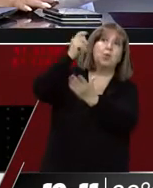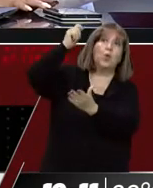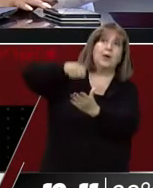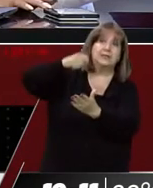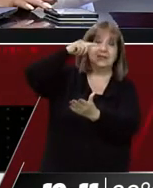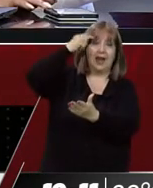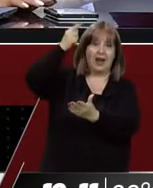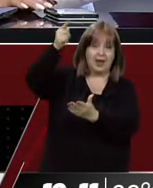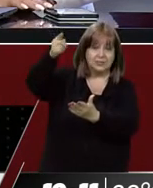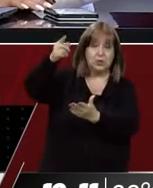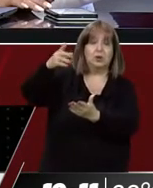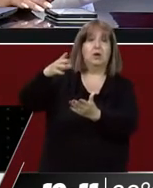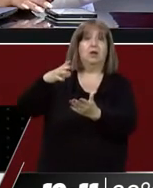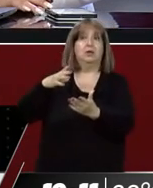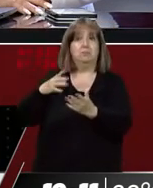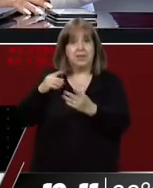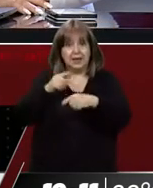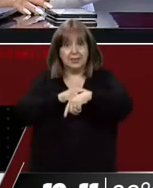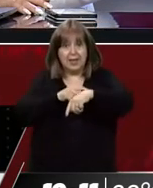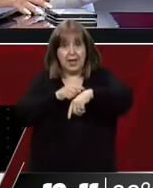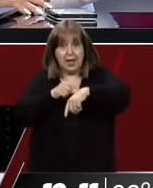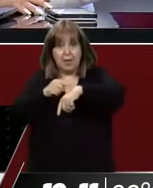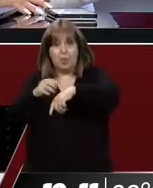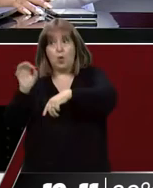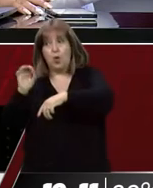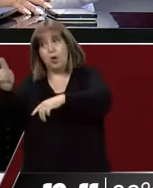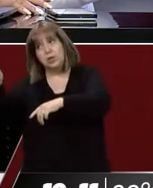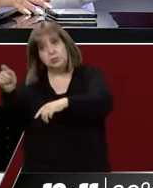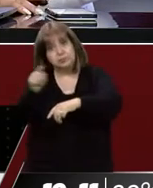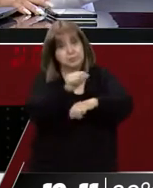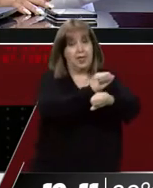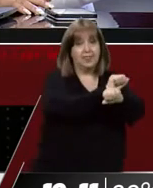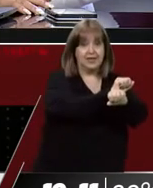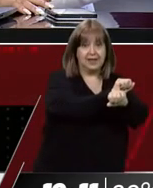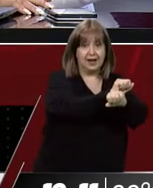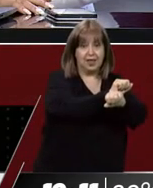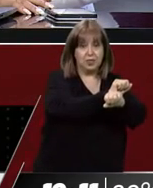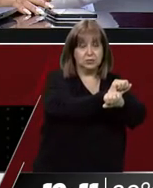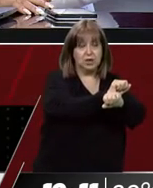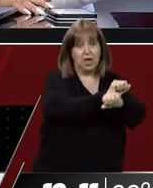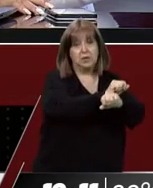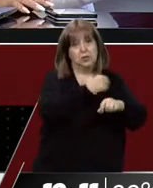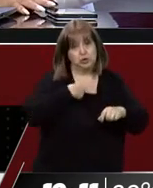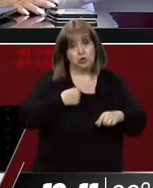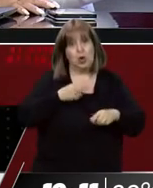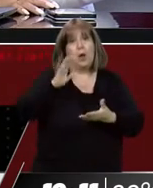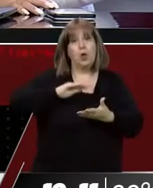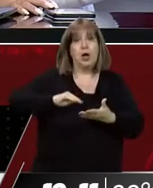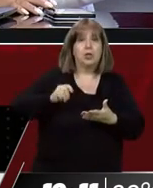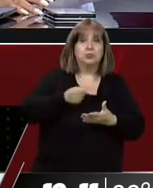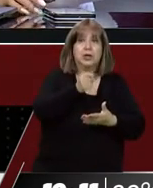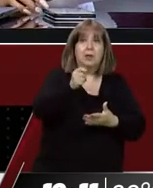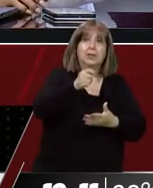tramitamos esos recursos ante la Nación, se los priva de la libertad. Doctor Luque... las dos posibilidades que hay de mañana. Sí.